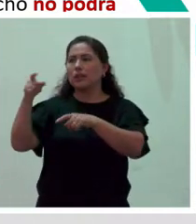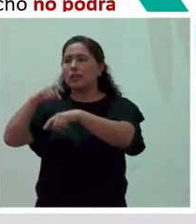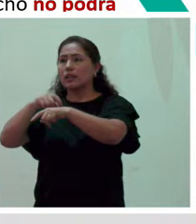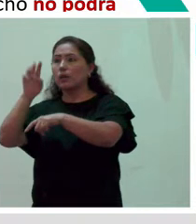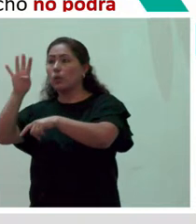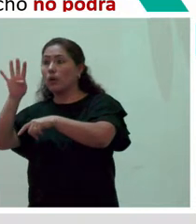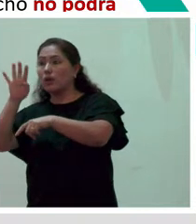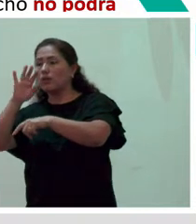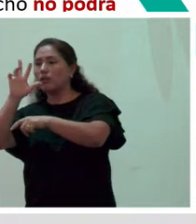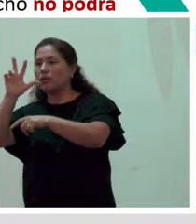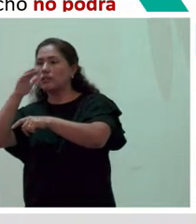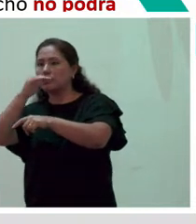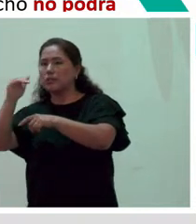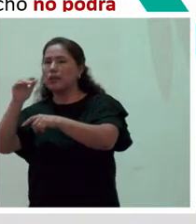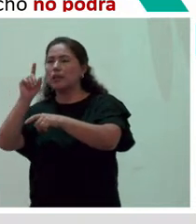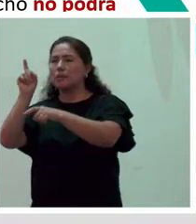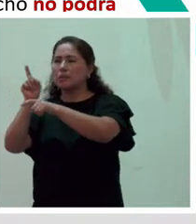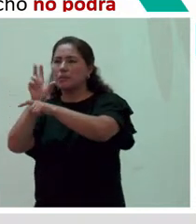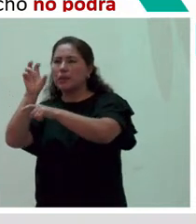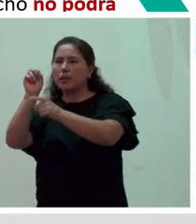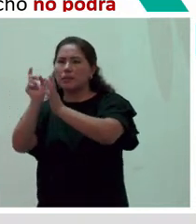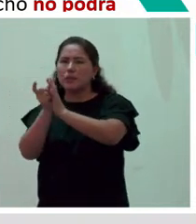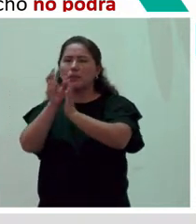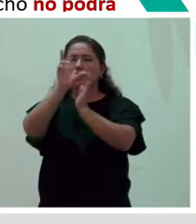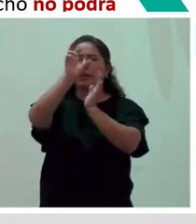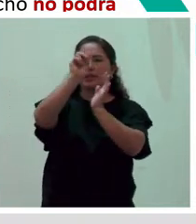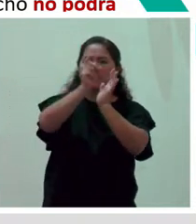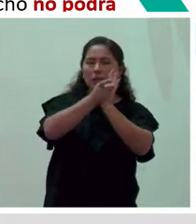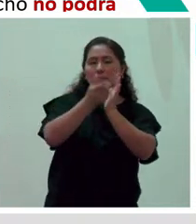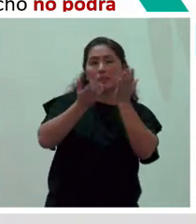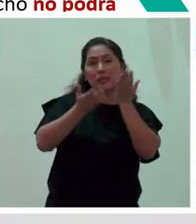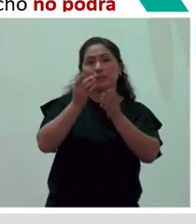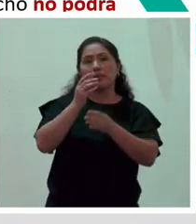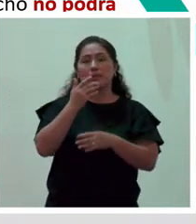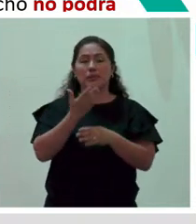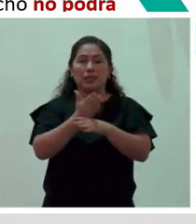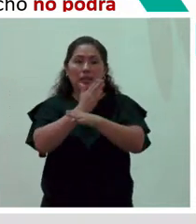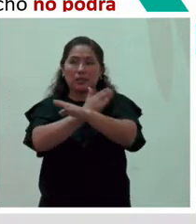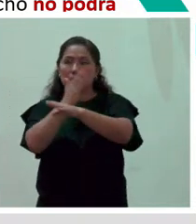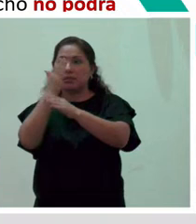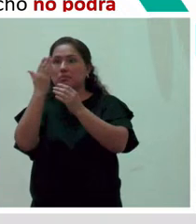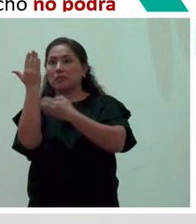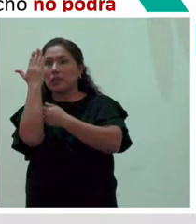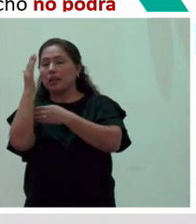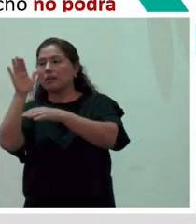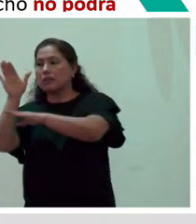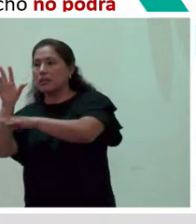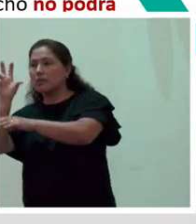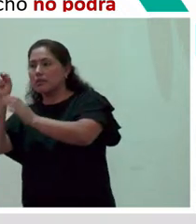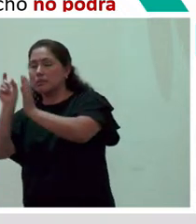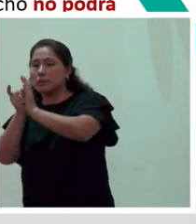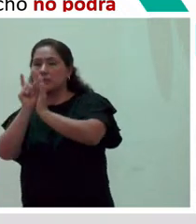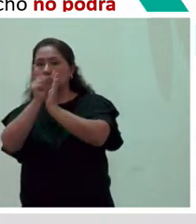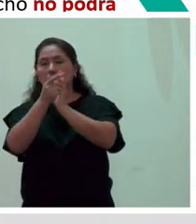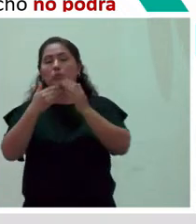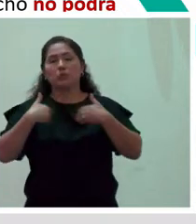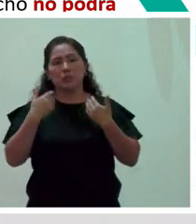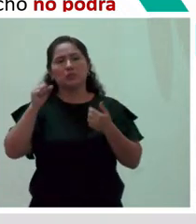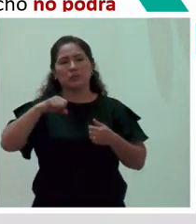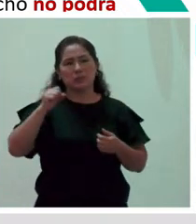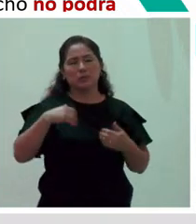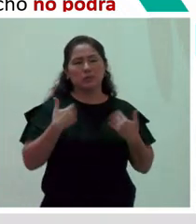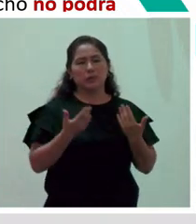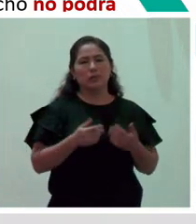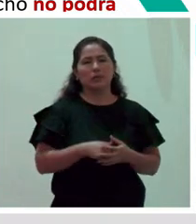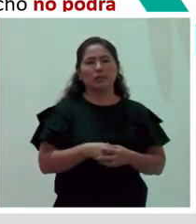cuatro, sale tres y media. Quiere decir que esa hora la fraccionó en dos tiempos, de media hora cada uno. ¿Bien? Este